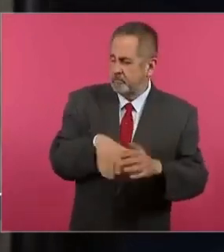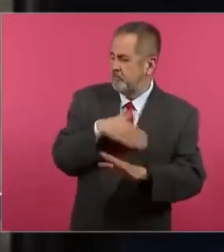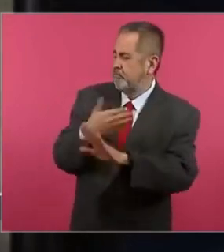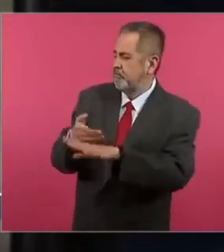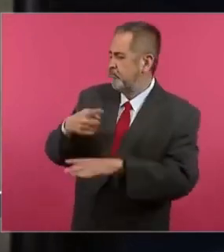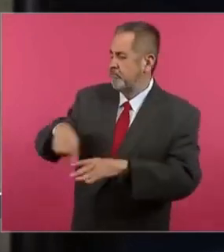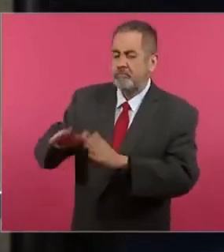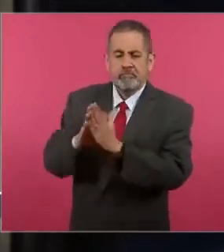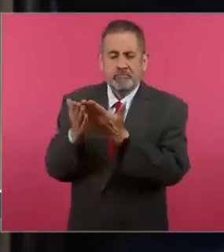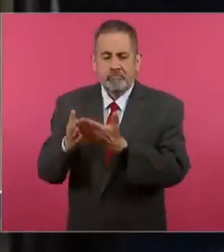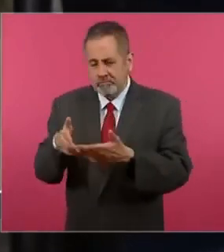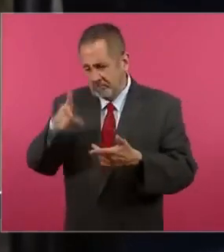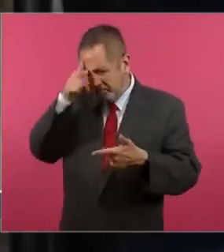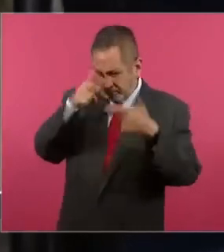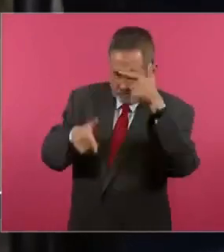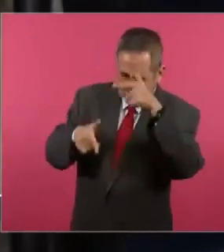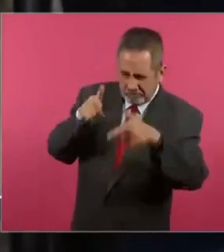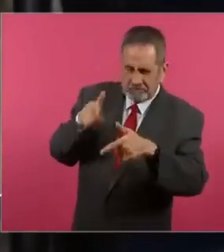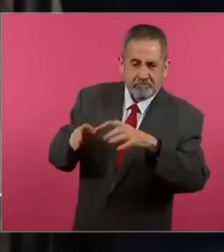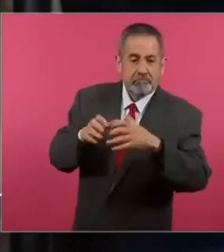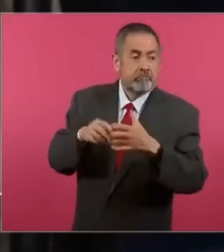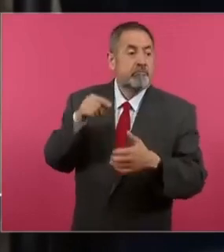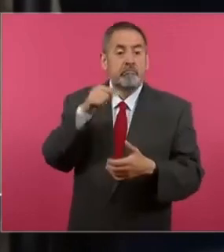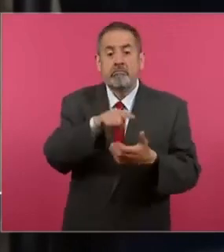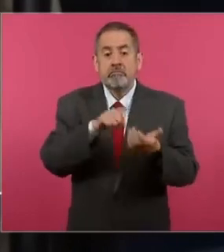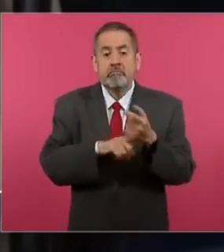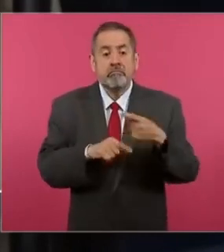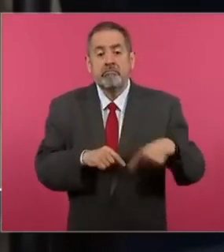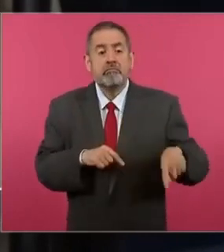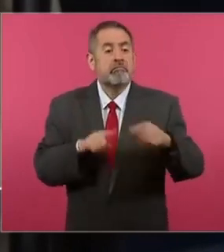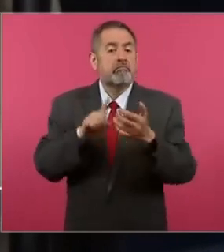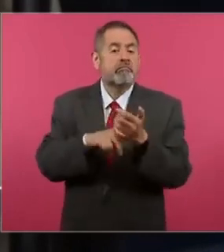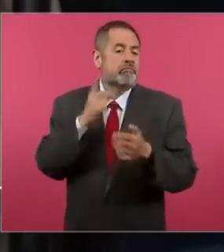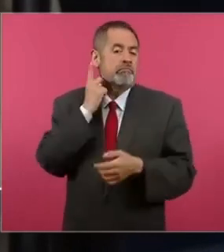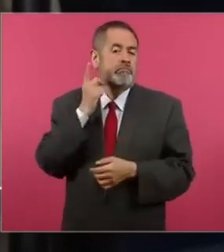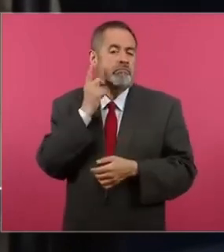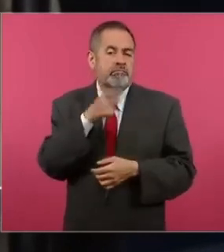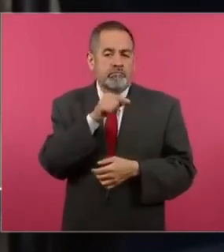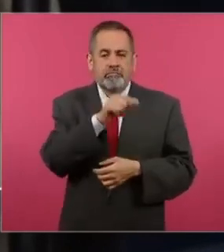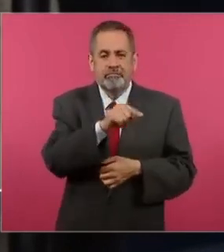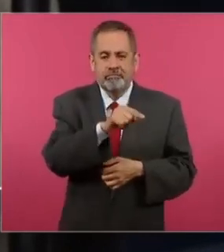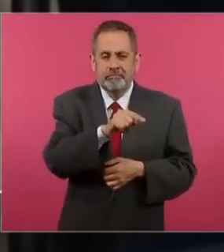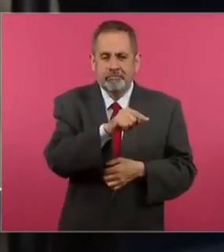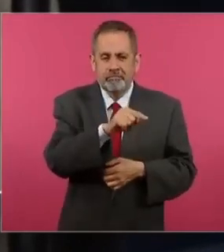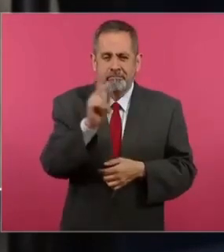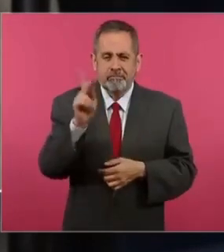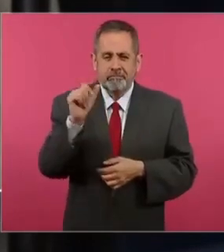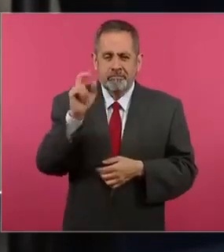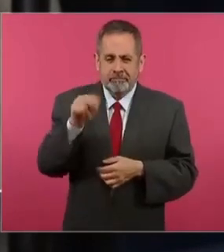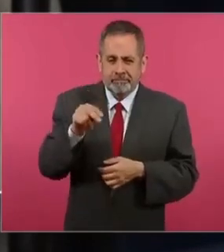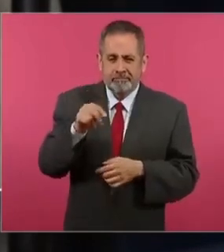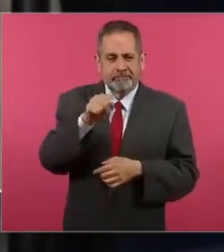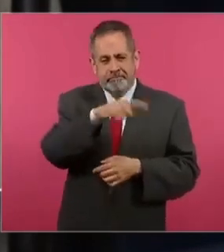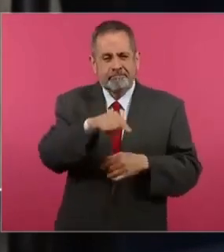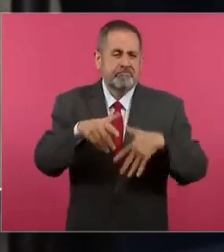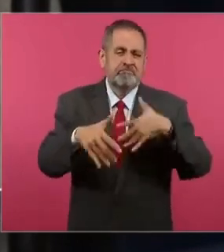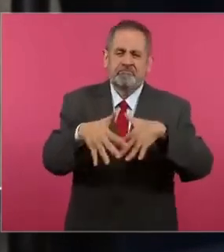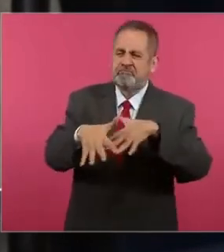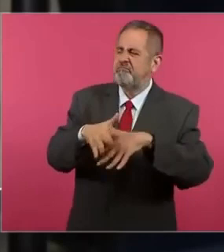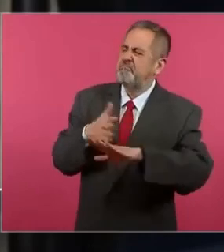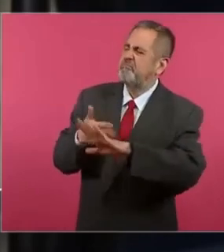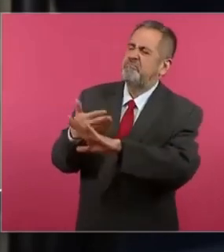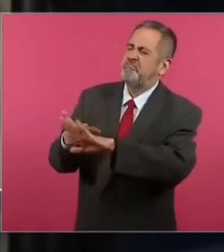en donde también se detectó que hubo militantes y diputados de acción nacional en esta